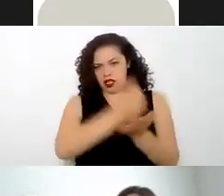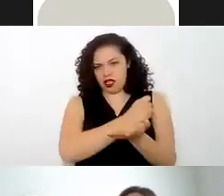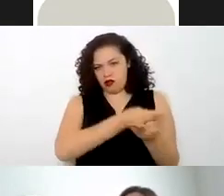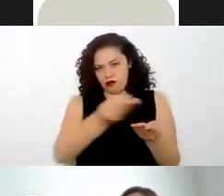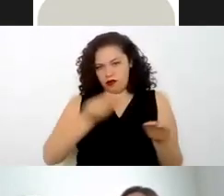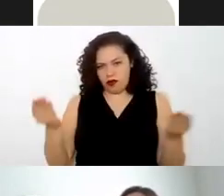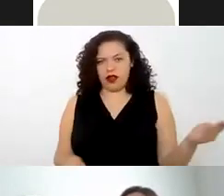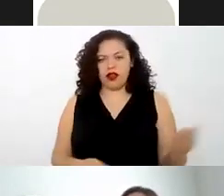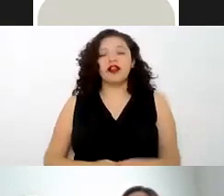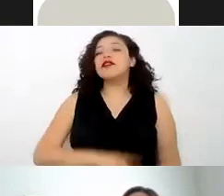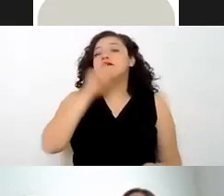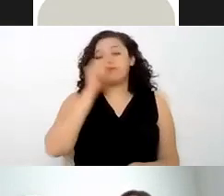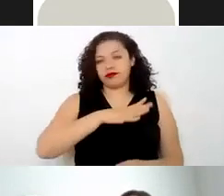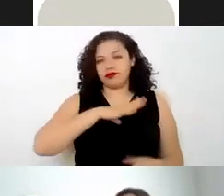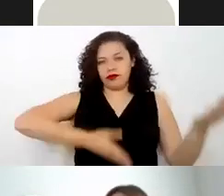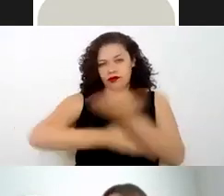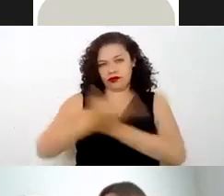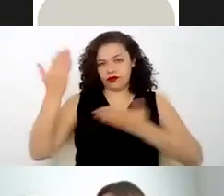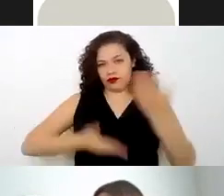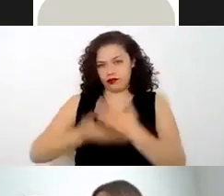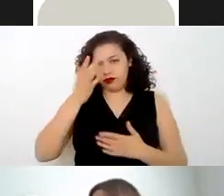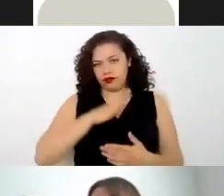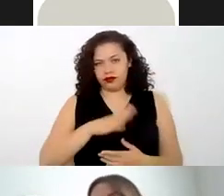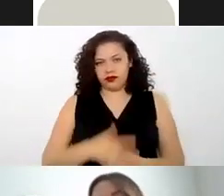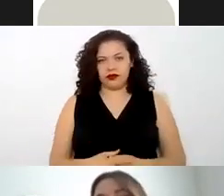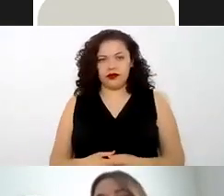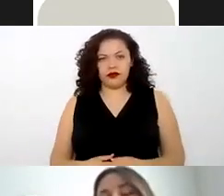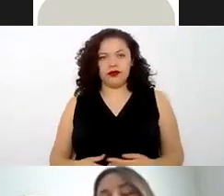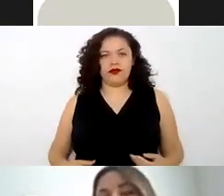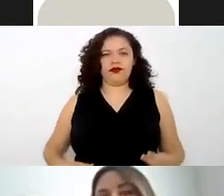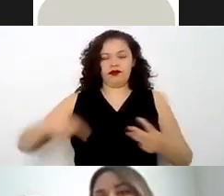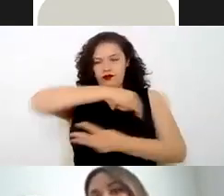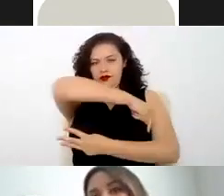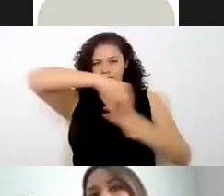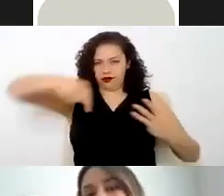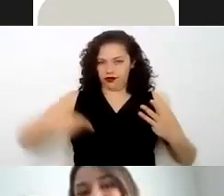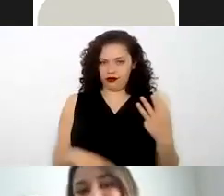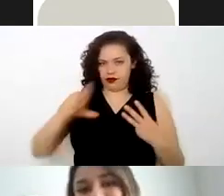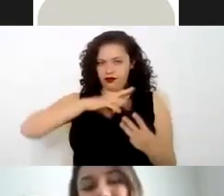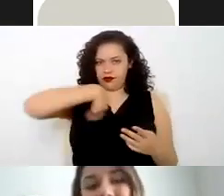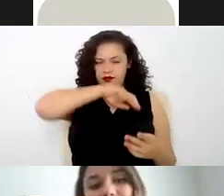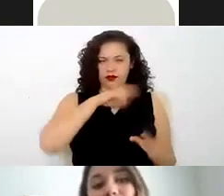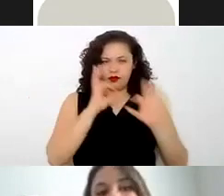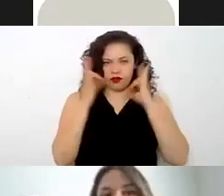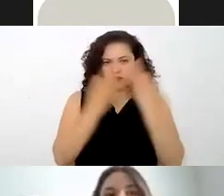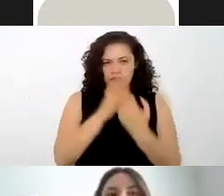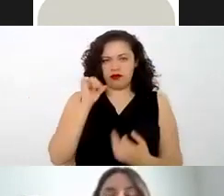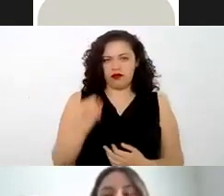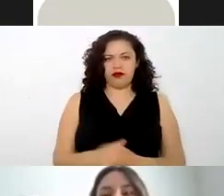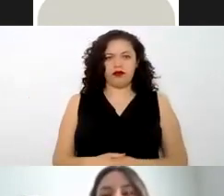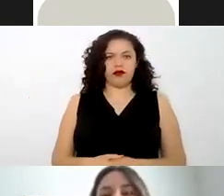de conformidad con las normas vigentes estos tres puntos los manejamos de esta manera porque